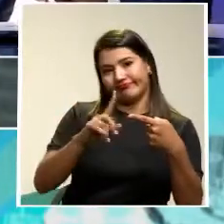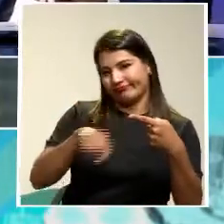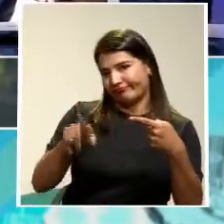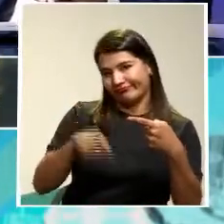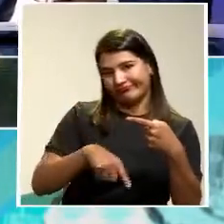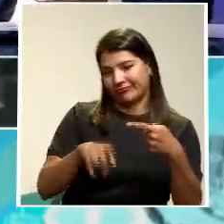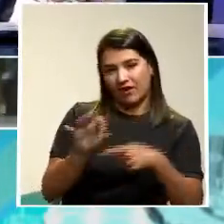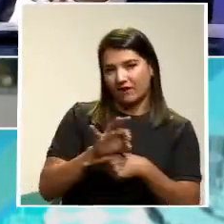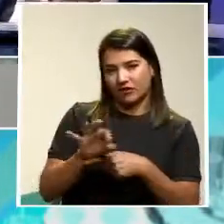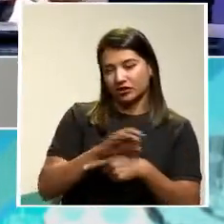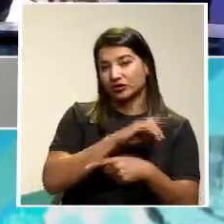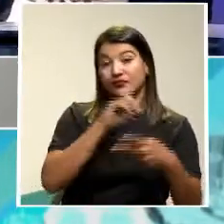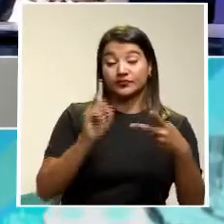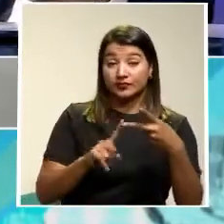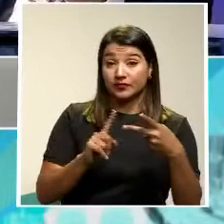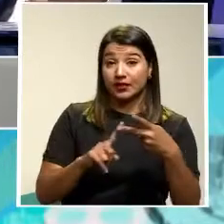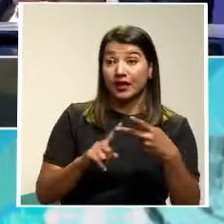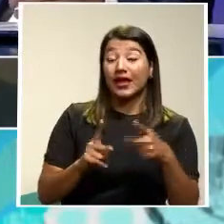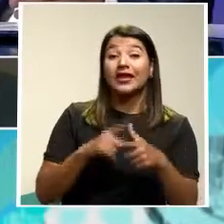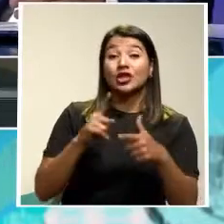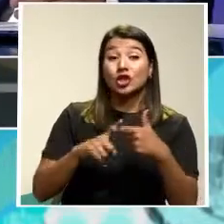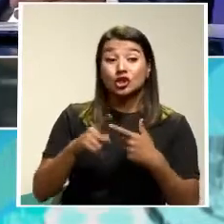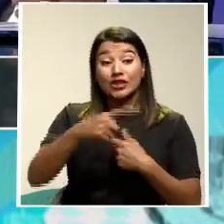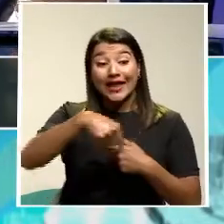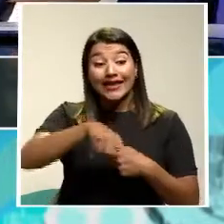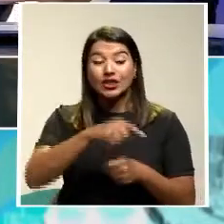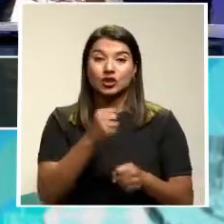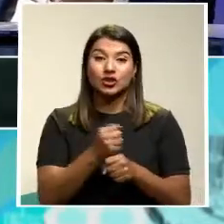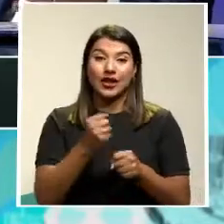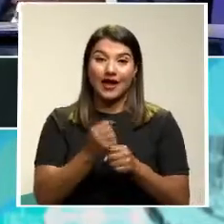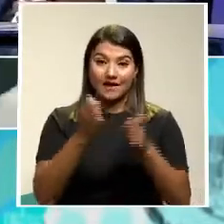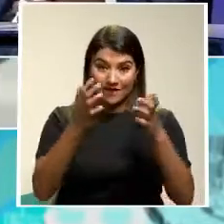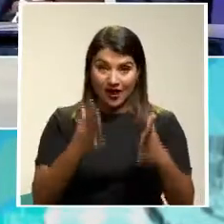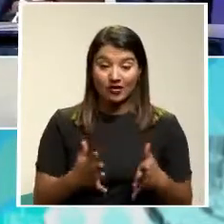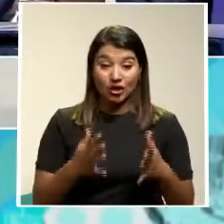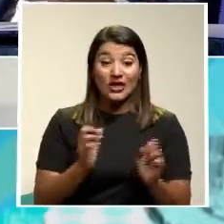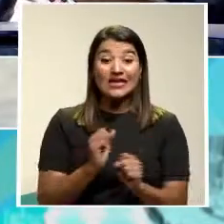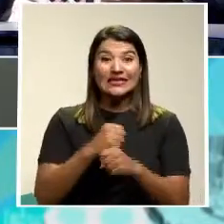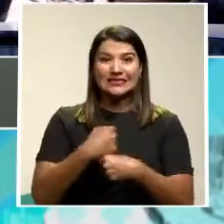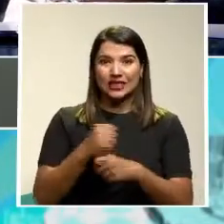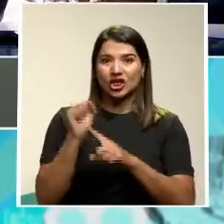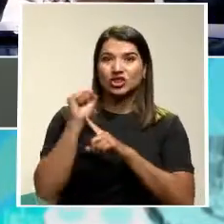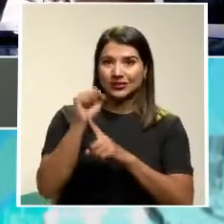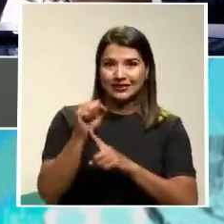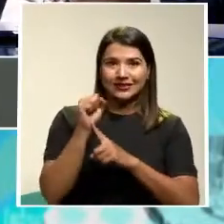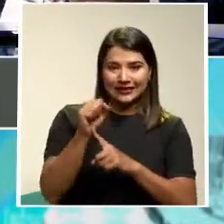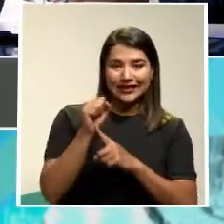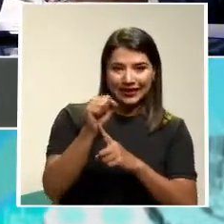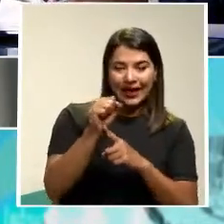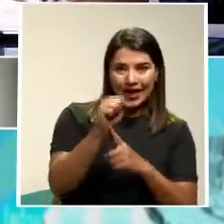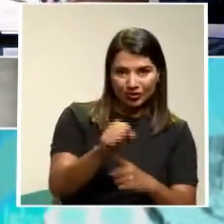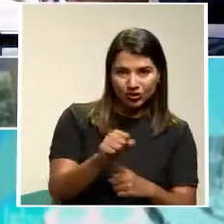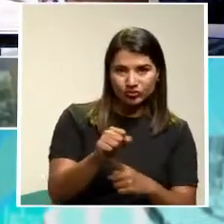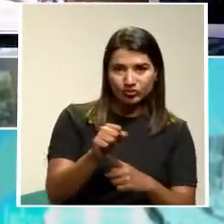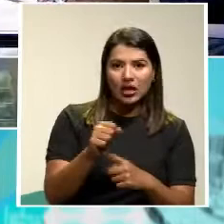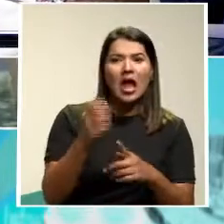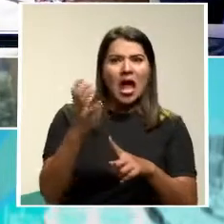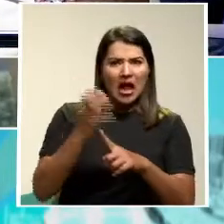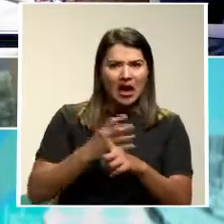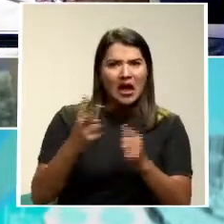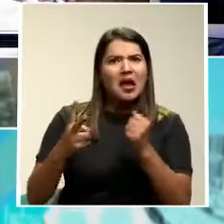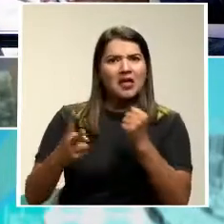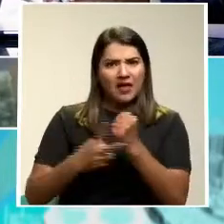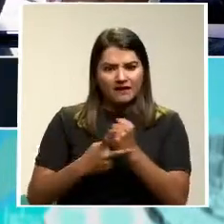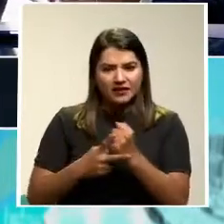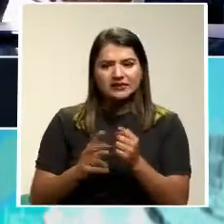los riders O el colectivo De estas personas Trabajadoras Formaron un sindicato Que así en el derecho Comparado Es donde se ha ido Formando toda